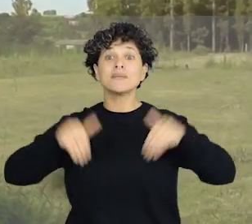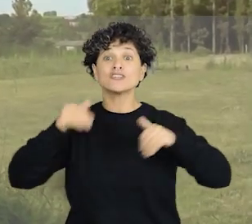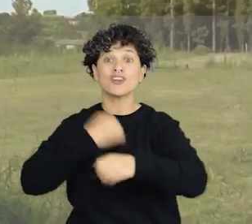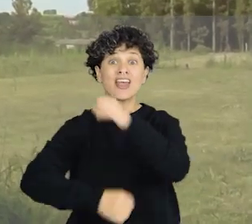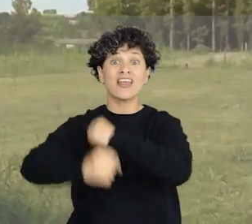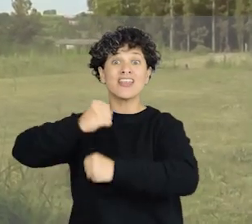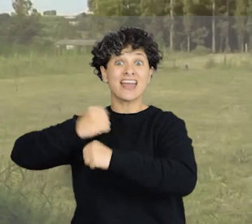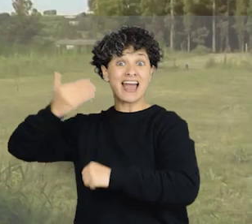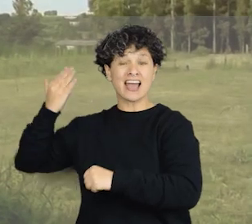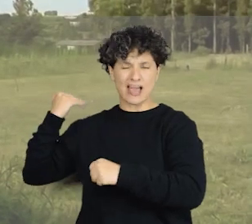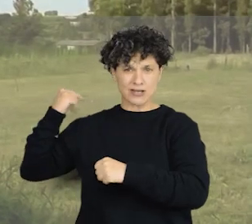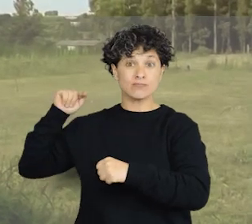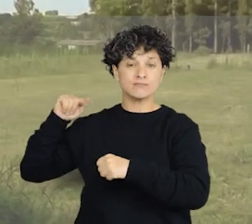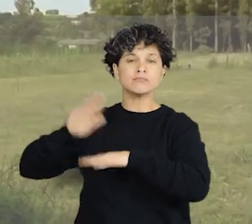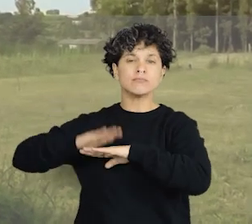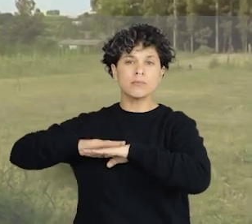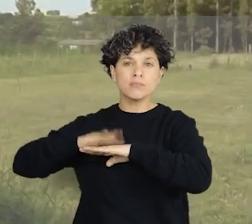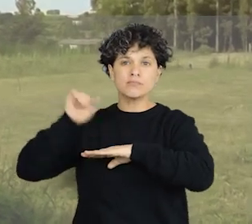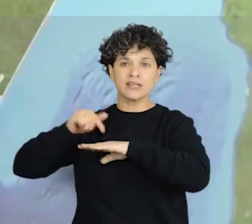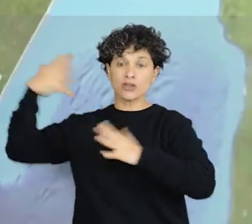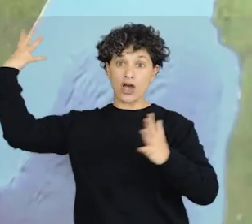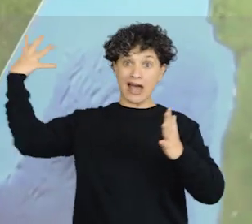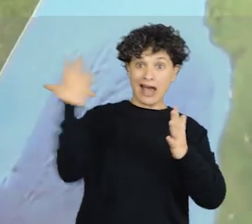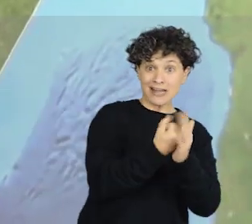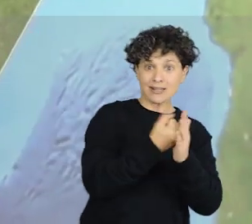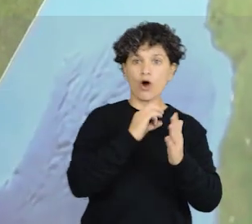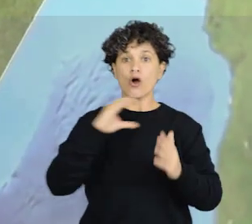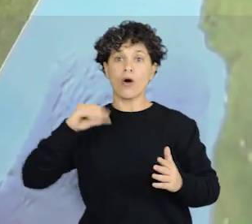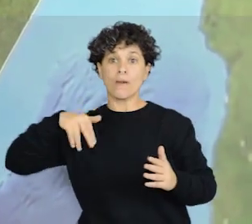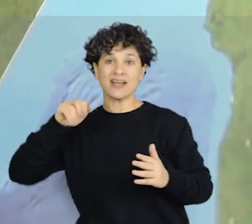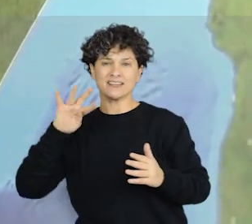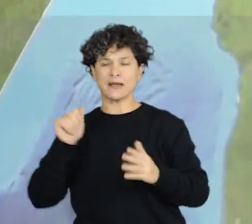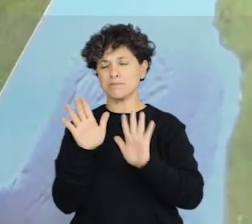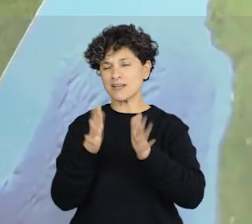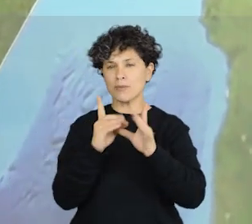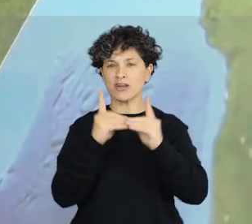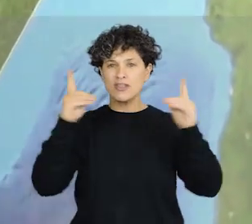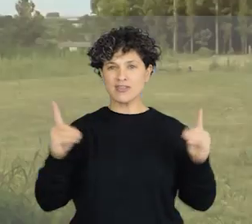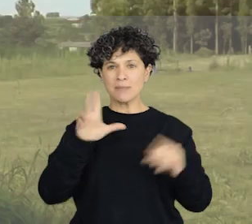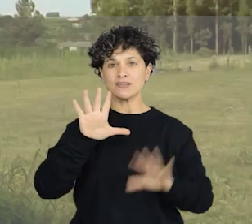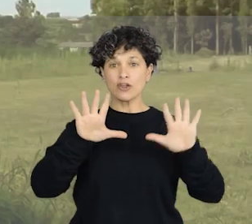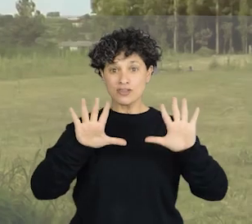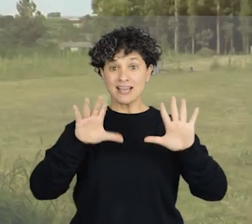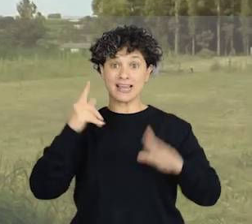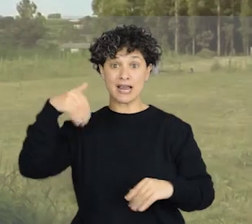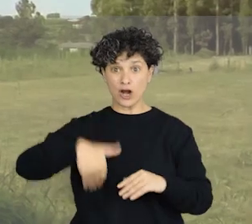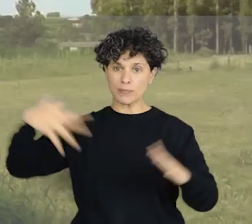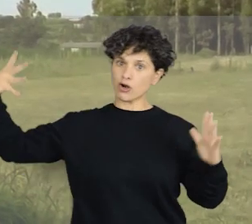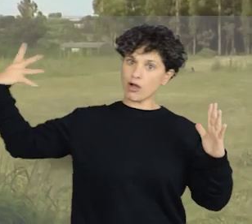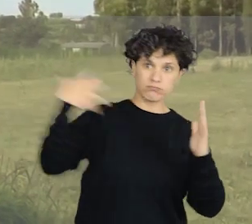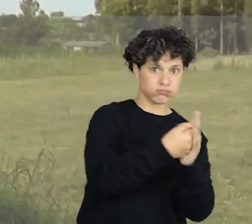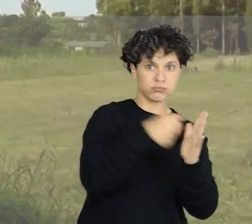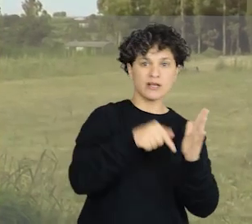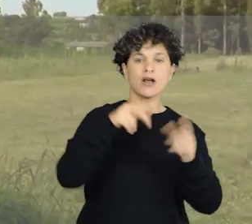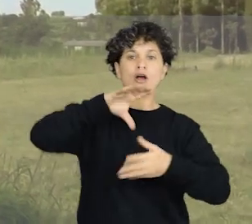de quizás unos 10 kilómetros de diámetro impactó aquí, en la península de Yucatán, más precisamente en la localidad conocida como